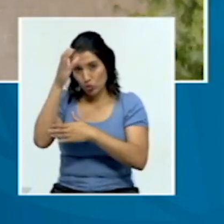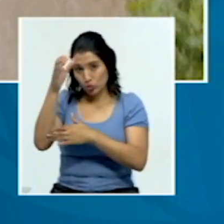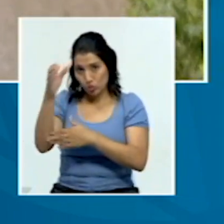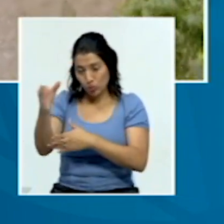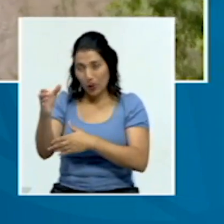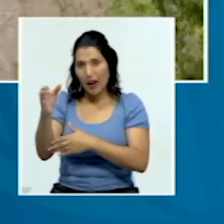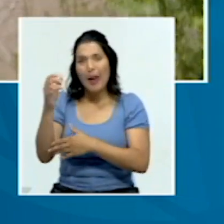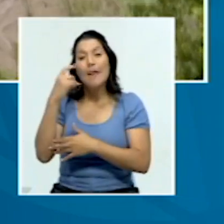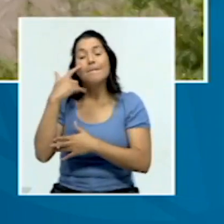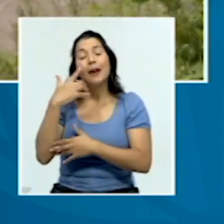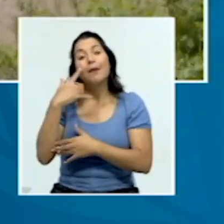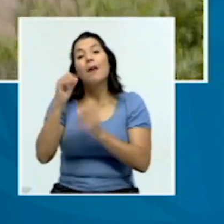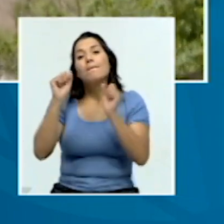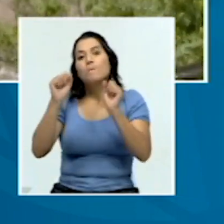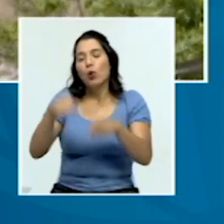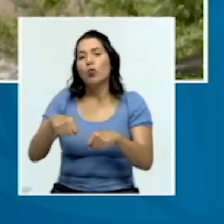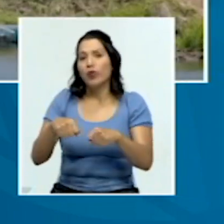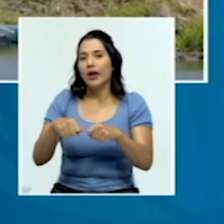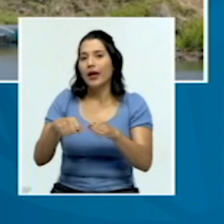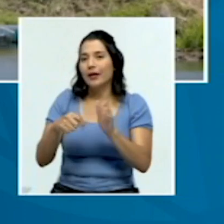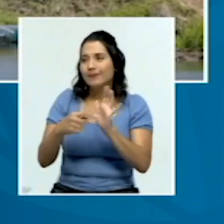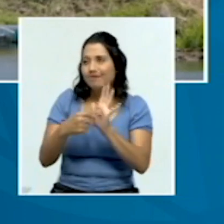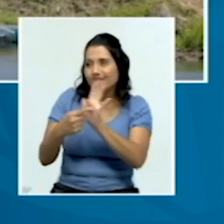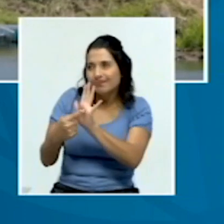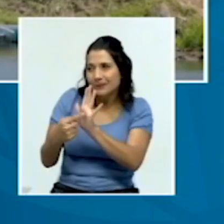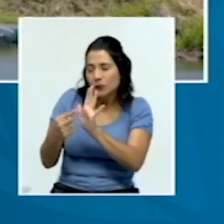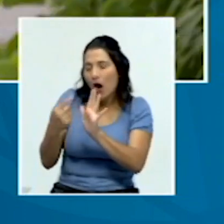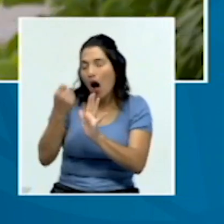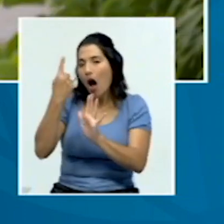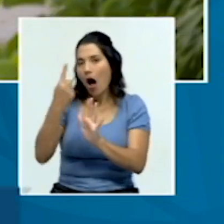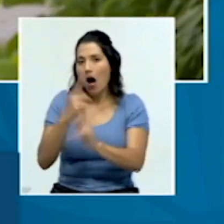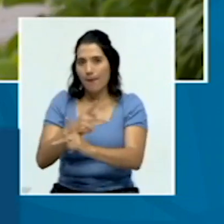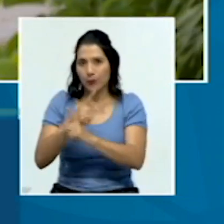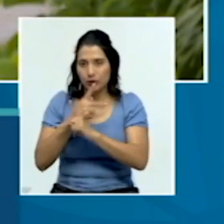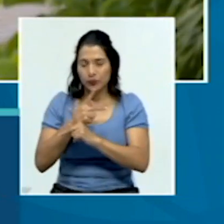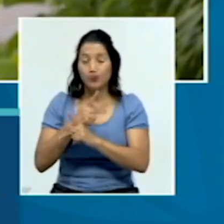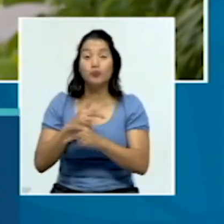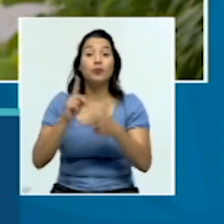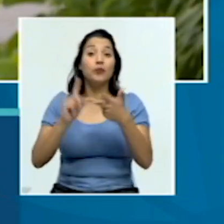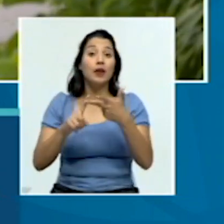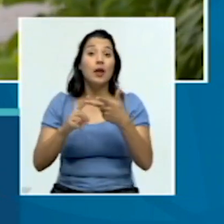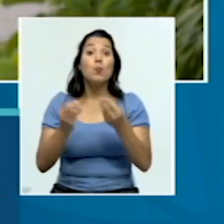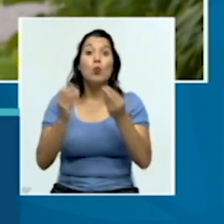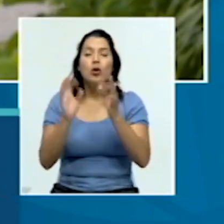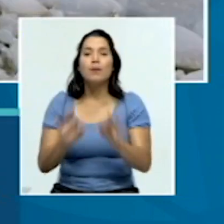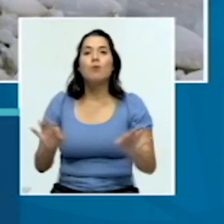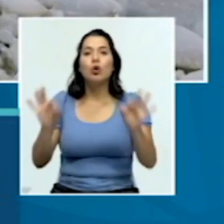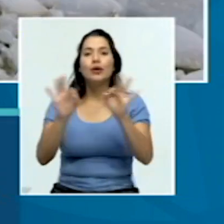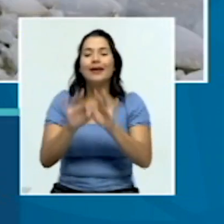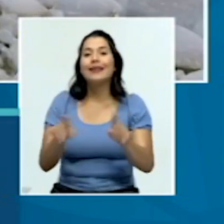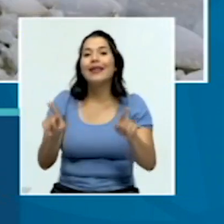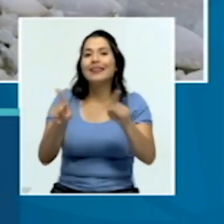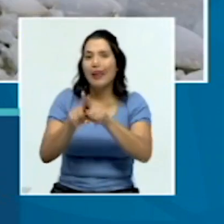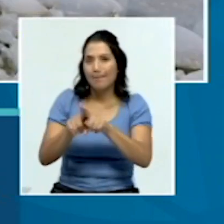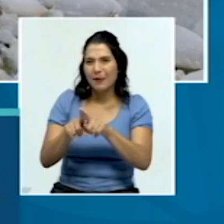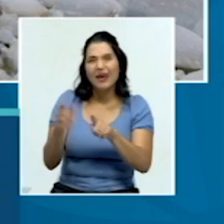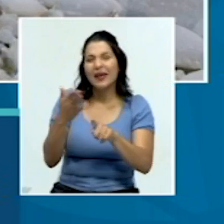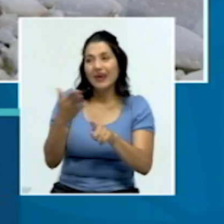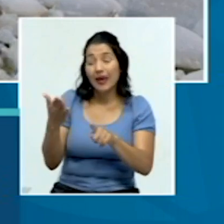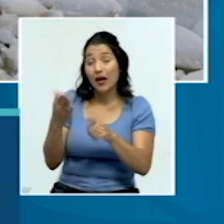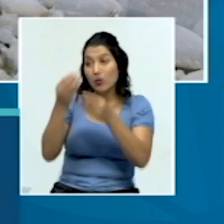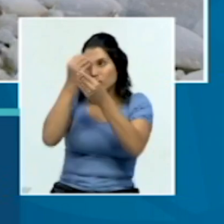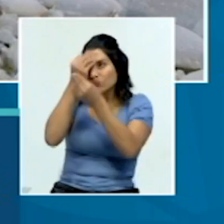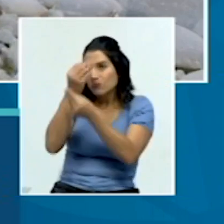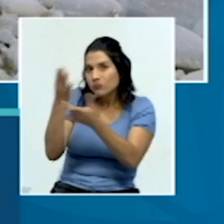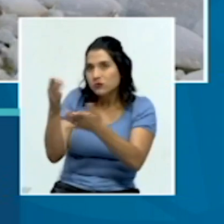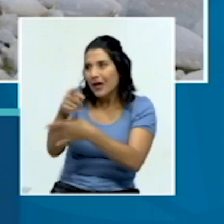para ejemplificar la protección que se debía tener. Otro de los puntos importantes fue apropiar a la comunidad de